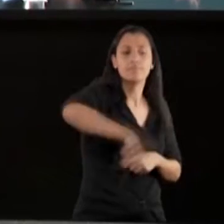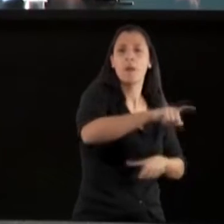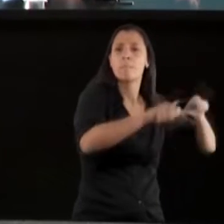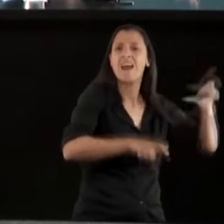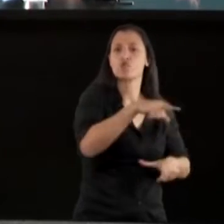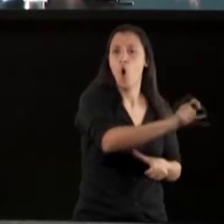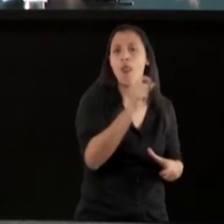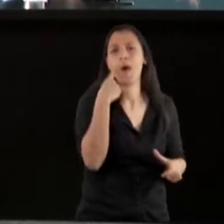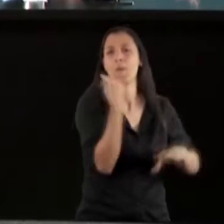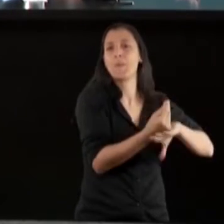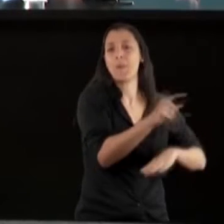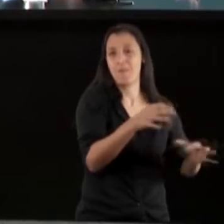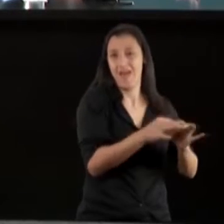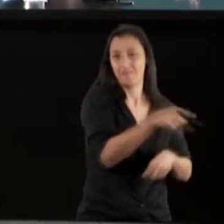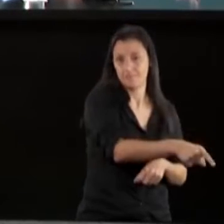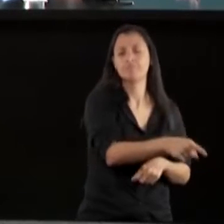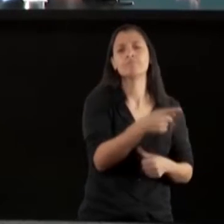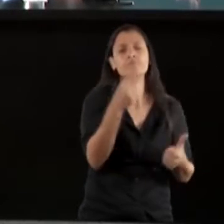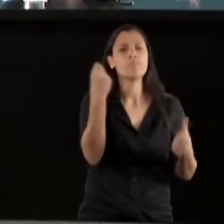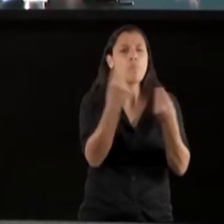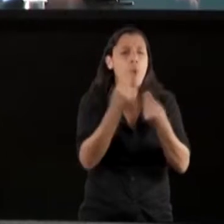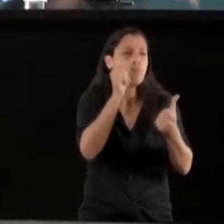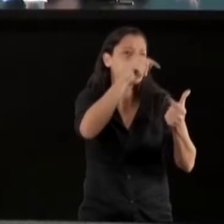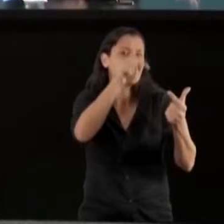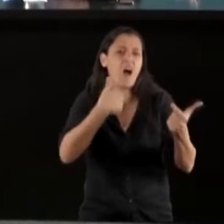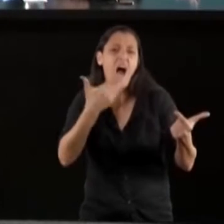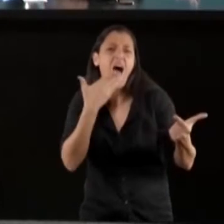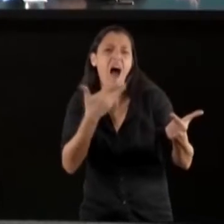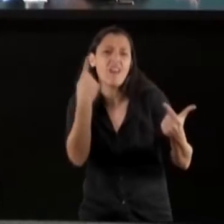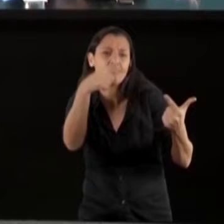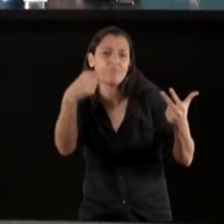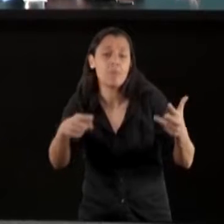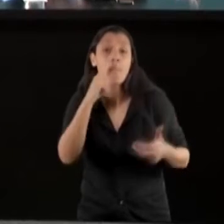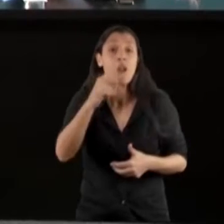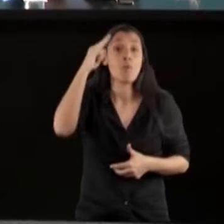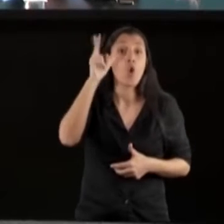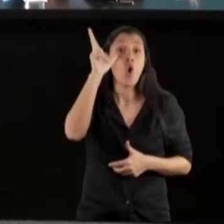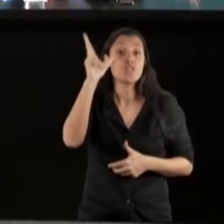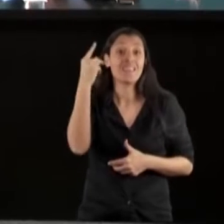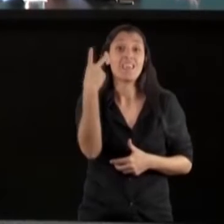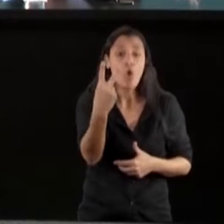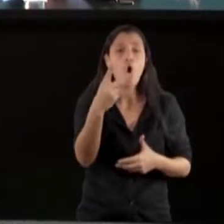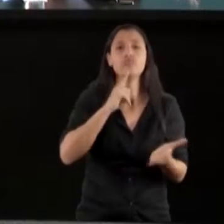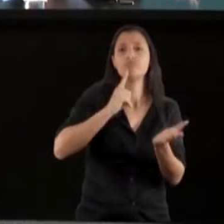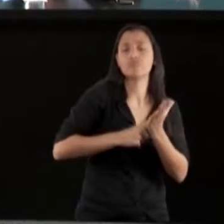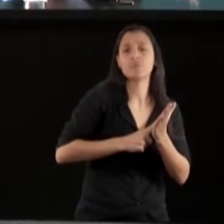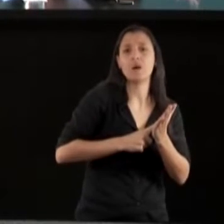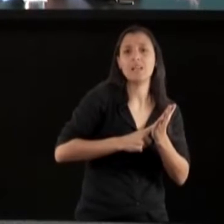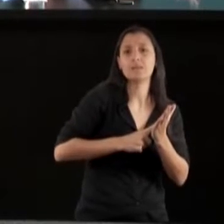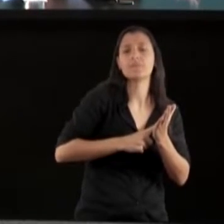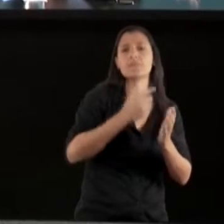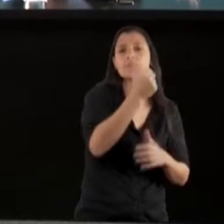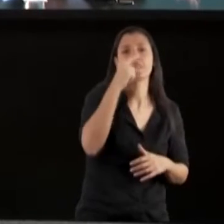Esto fue ambos argumentos en noviembre de 1982, con la resolución 37 barra 9